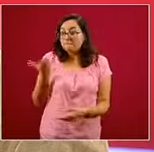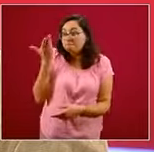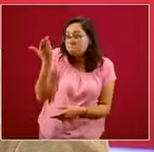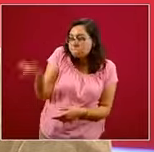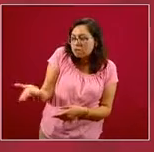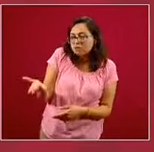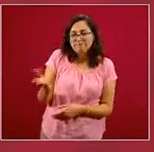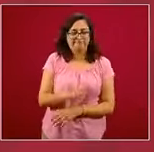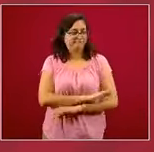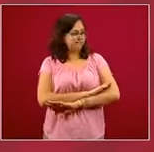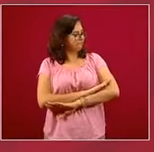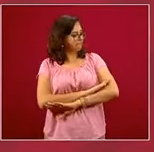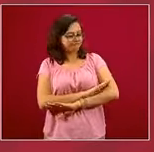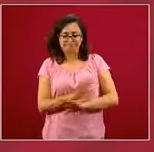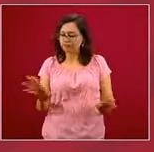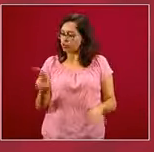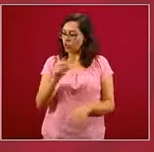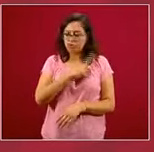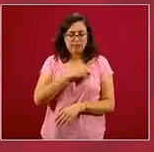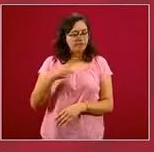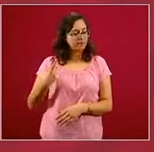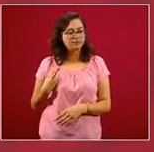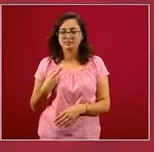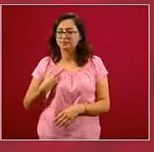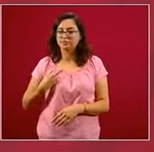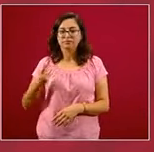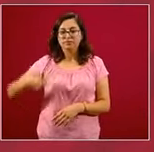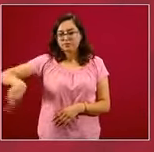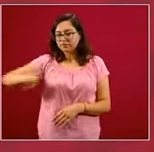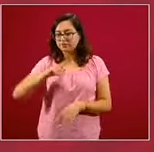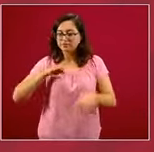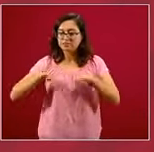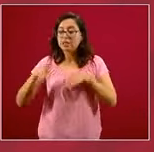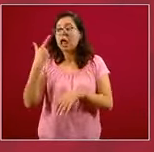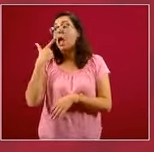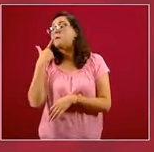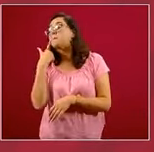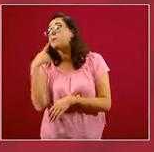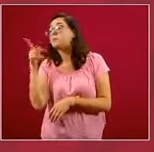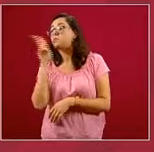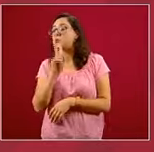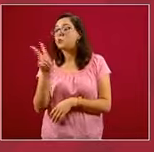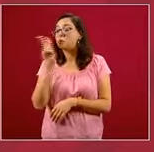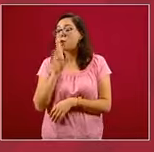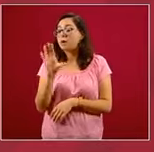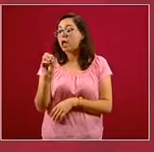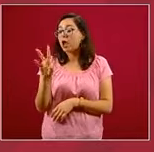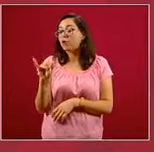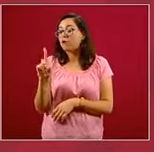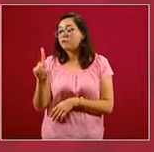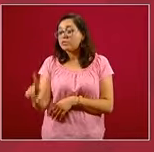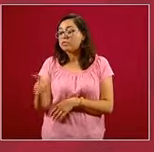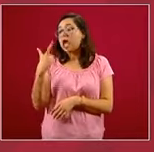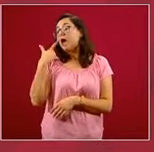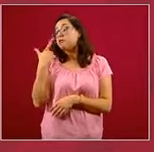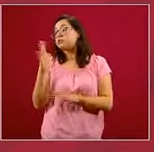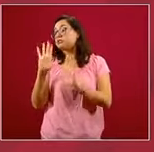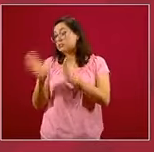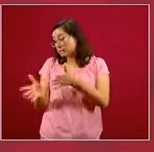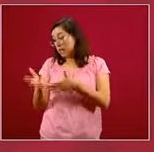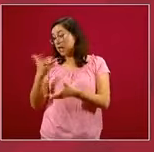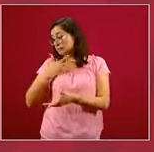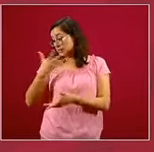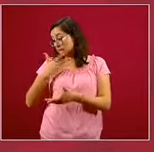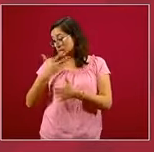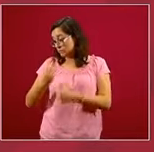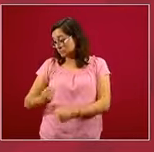científica alguna que se le pida a trabajadoras y trabajadores una prueba de COVID o una prueba de anticuerpos contra el